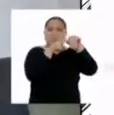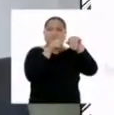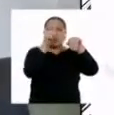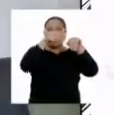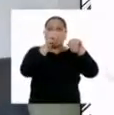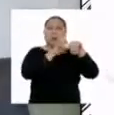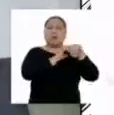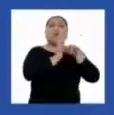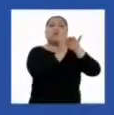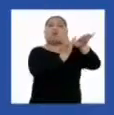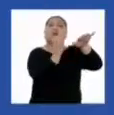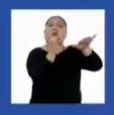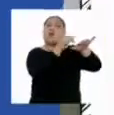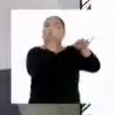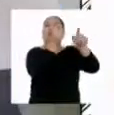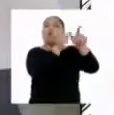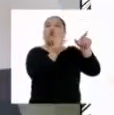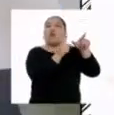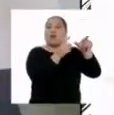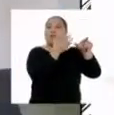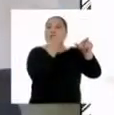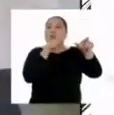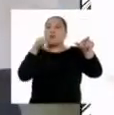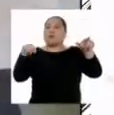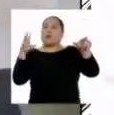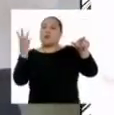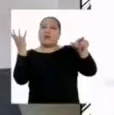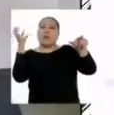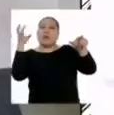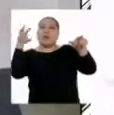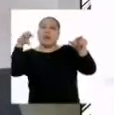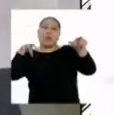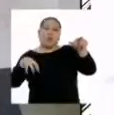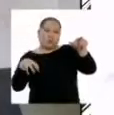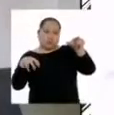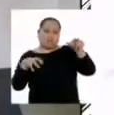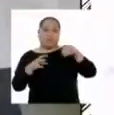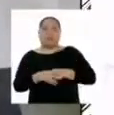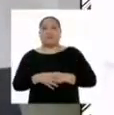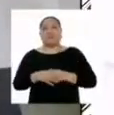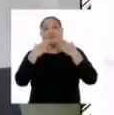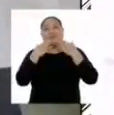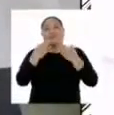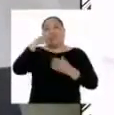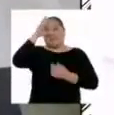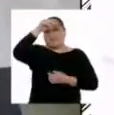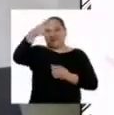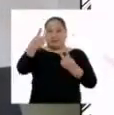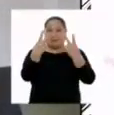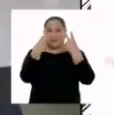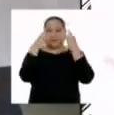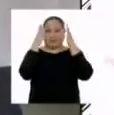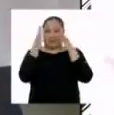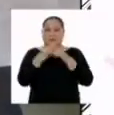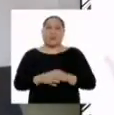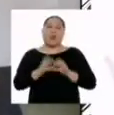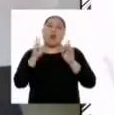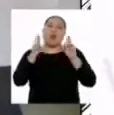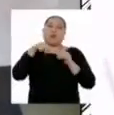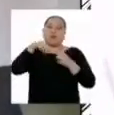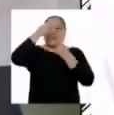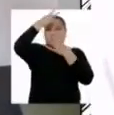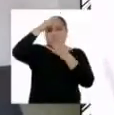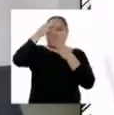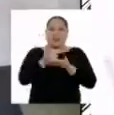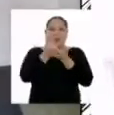sin estos polinizadores. Muchas gracias chicas y chicos de todo el Perú por su atención. Espero que esta información haya sido de